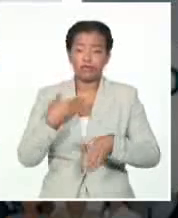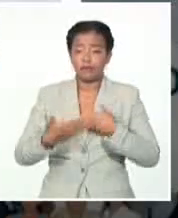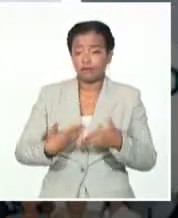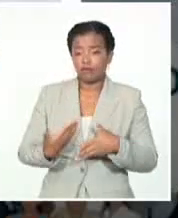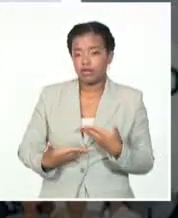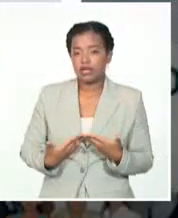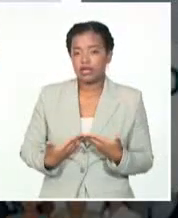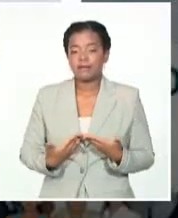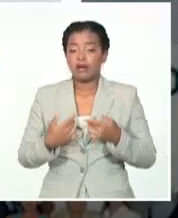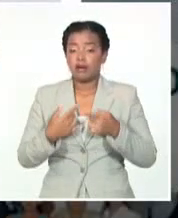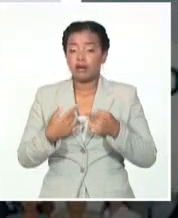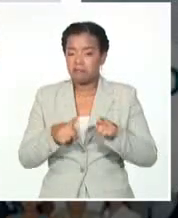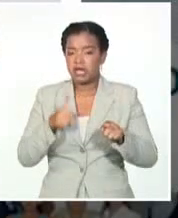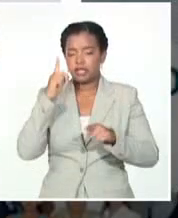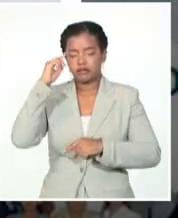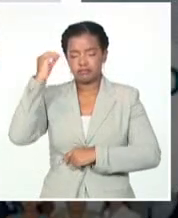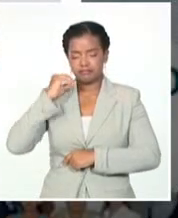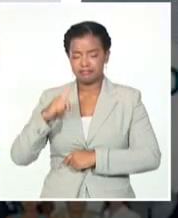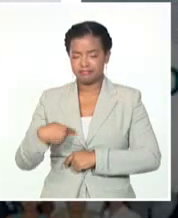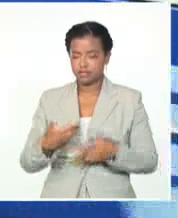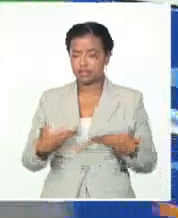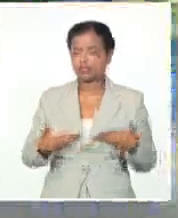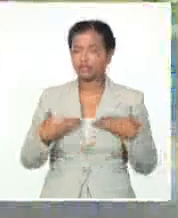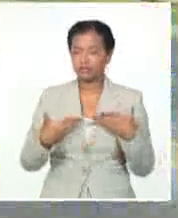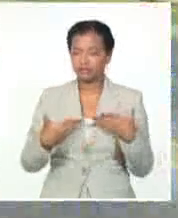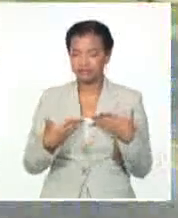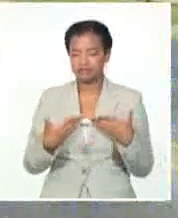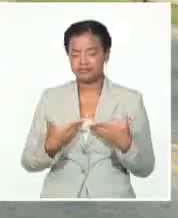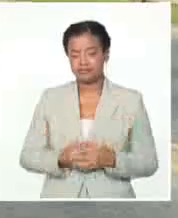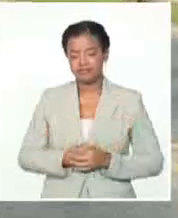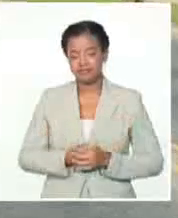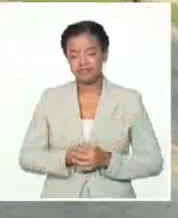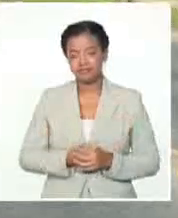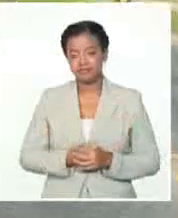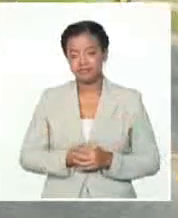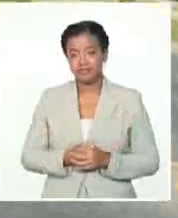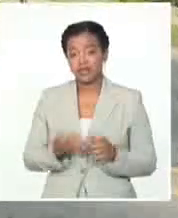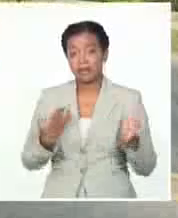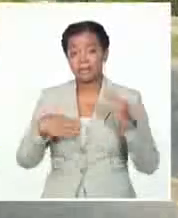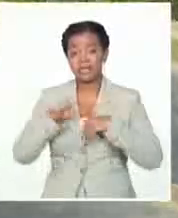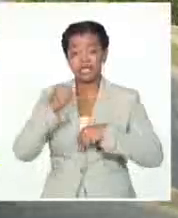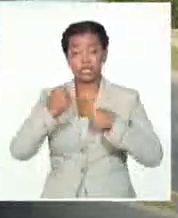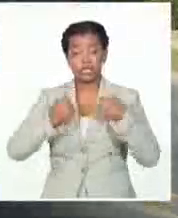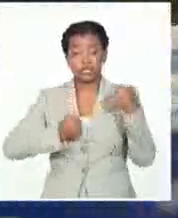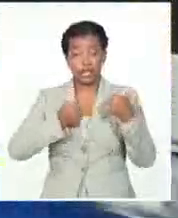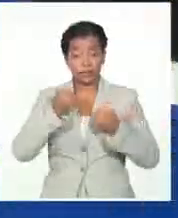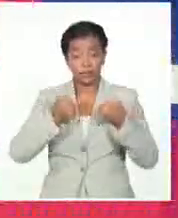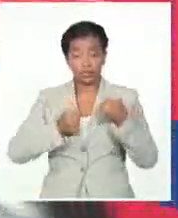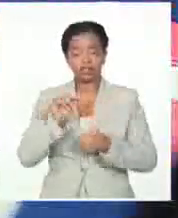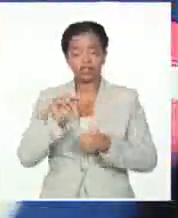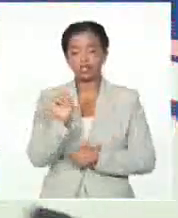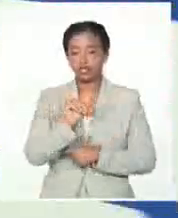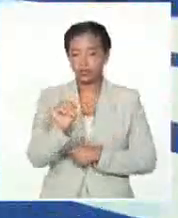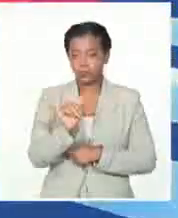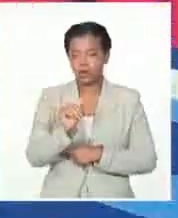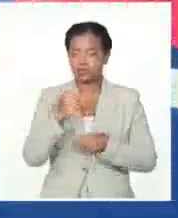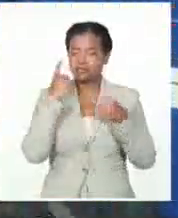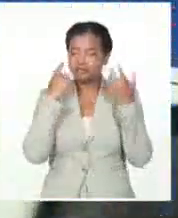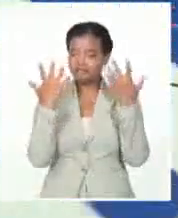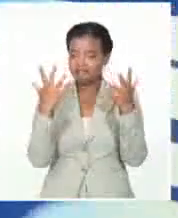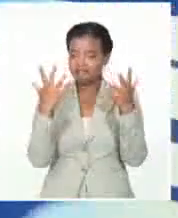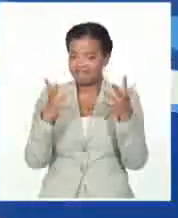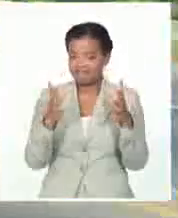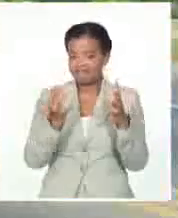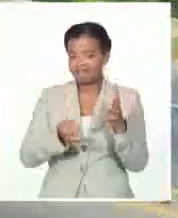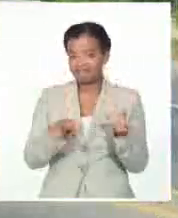convicción de que saldremos adelante, dijo. Asimismo, el Ministro de Transporte, Eduardo Rodríguez Dávila, se sumó a las felicitaciones